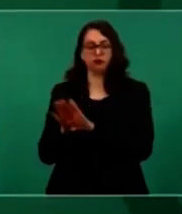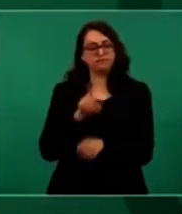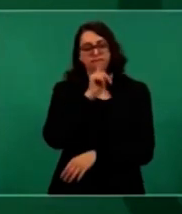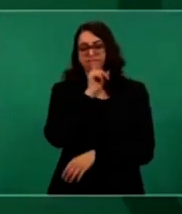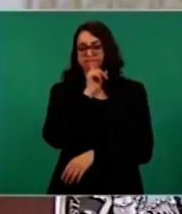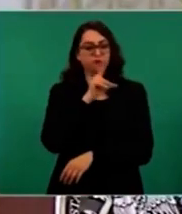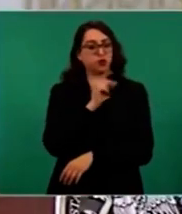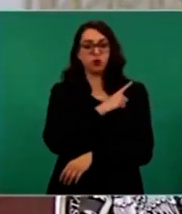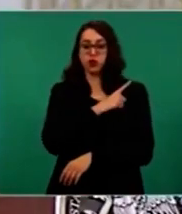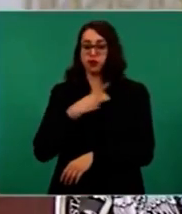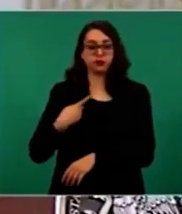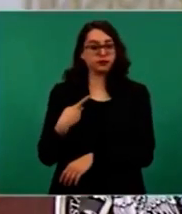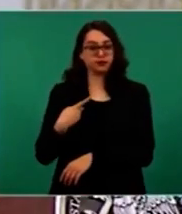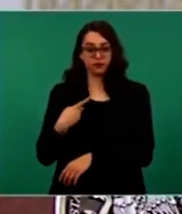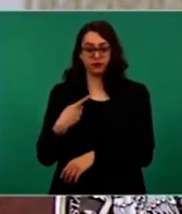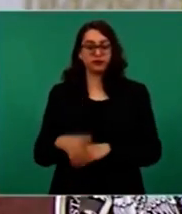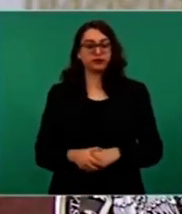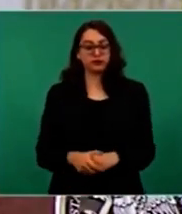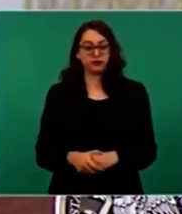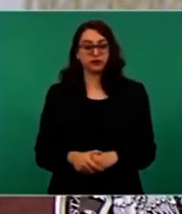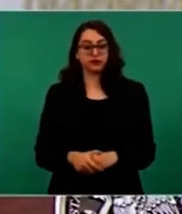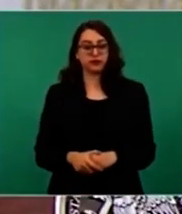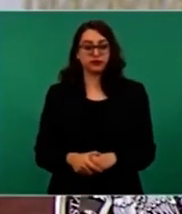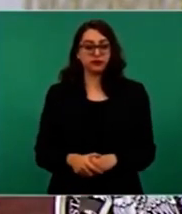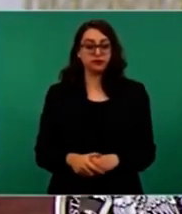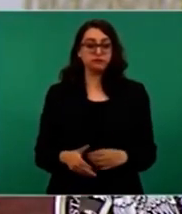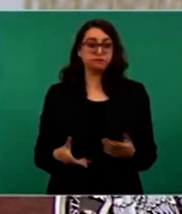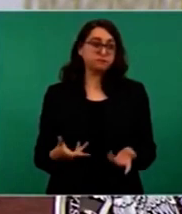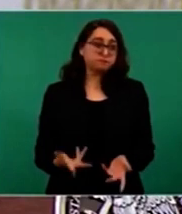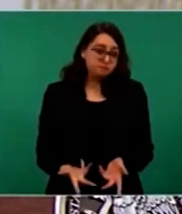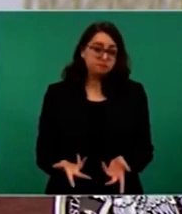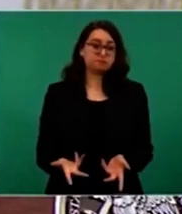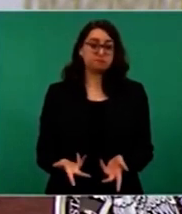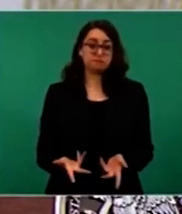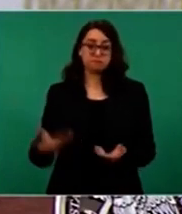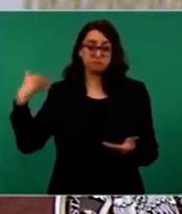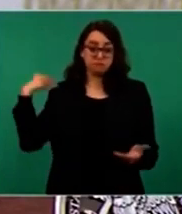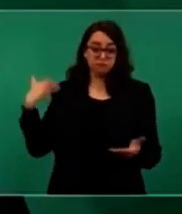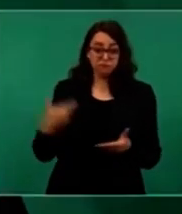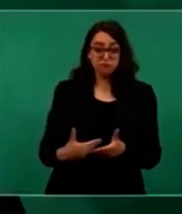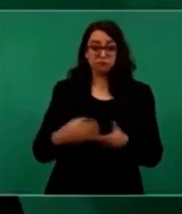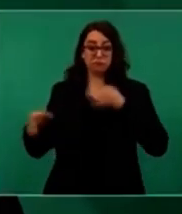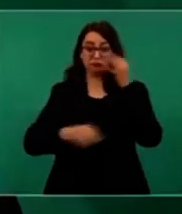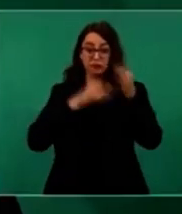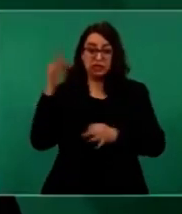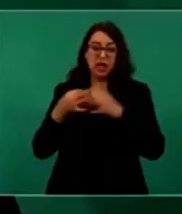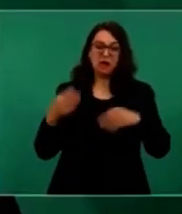Hubo toda una campaña de que se iban a